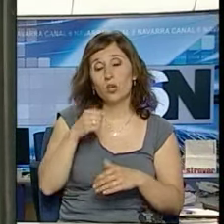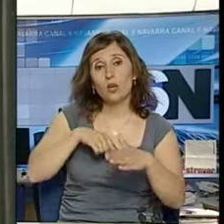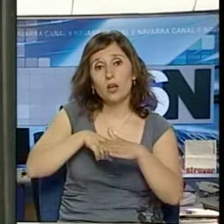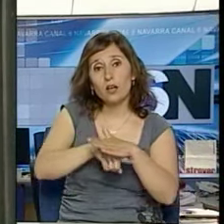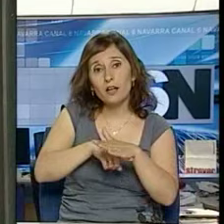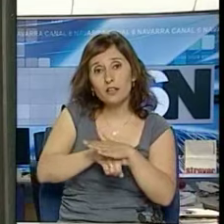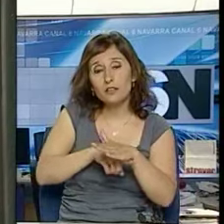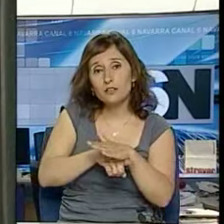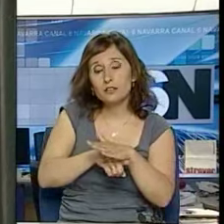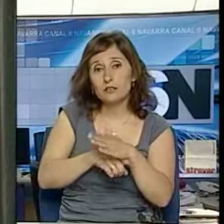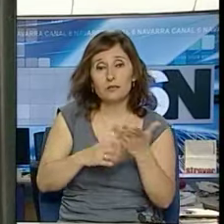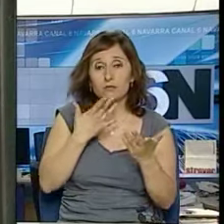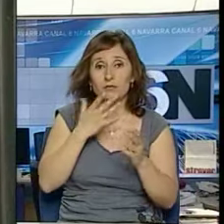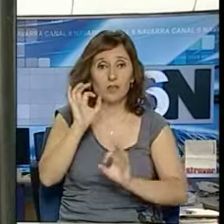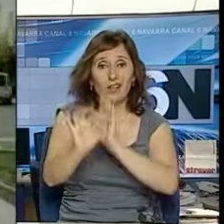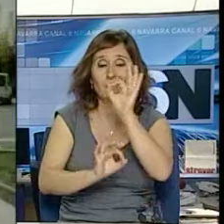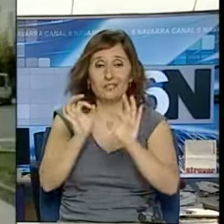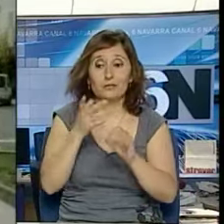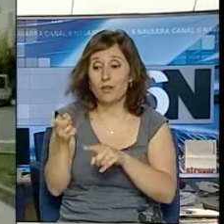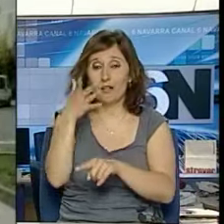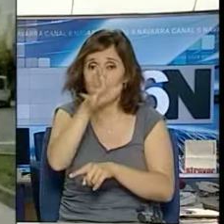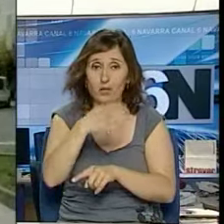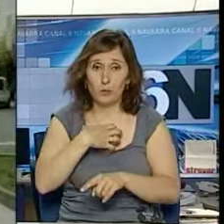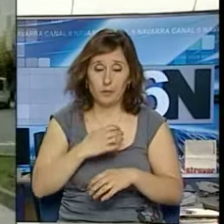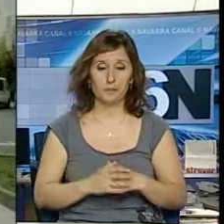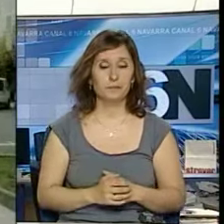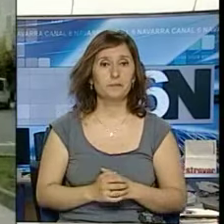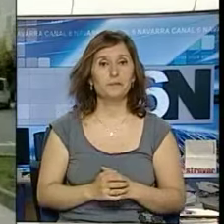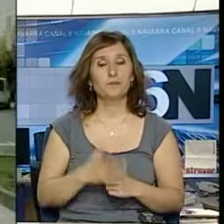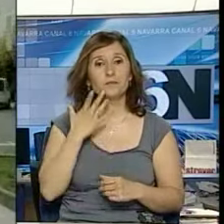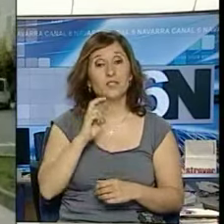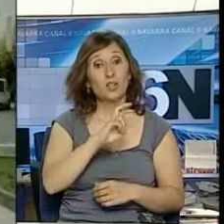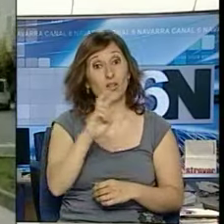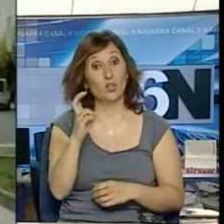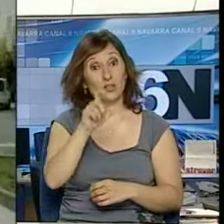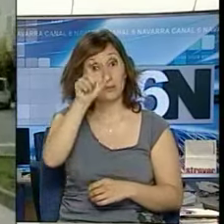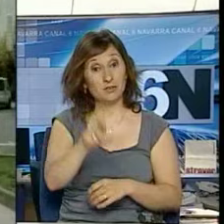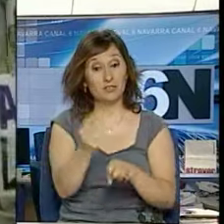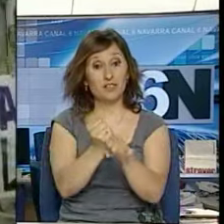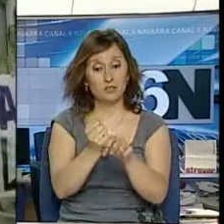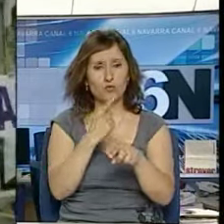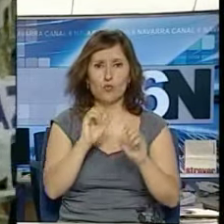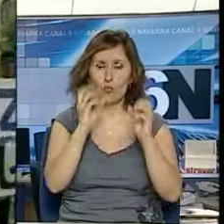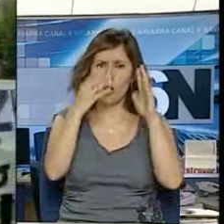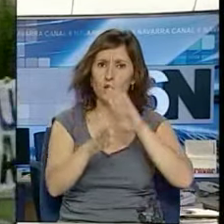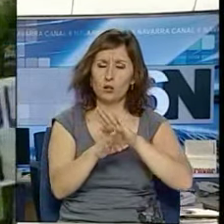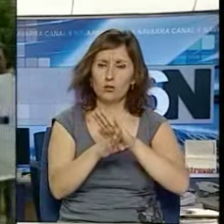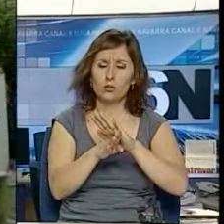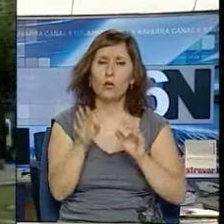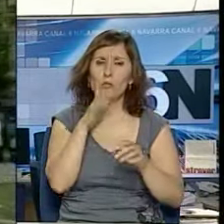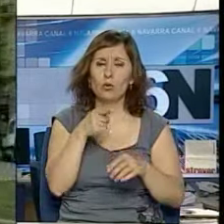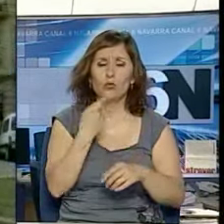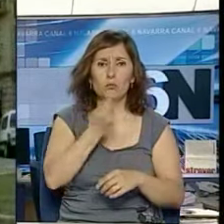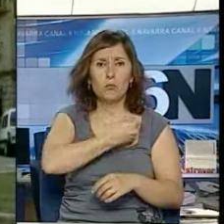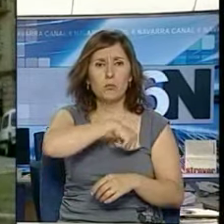la organización del trabajo. Él no puede denunciar. Por su parte, otro de los trabajadores que continúan con la huelga ha denunciado haber sufrido